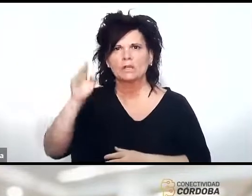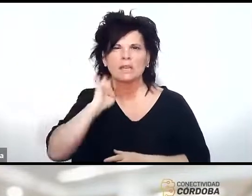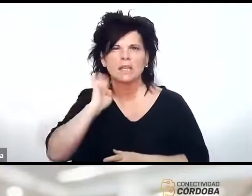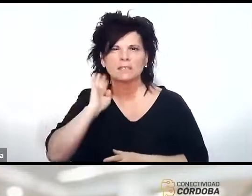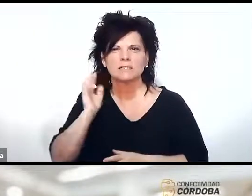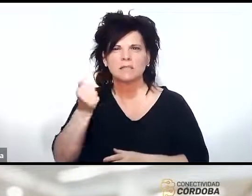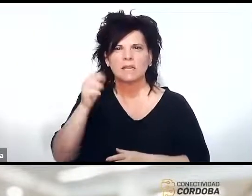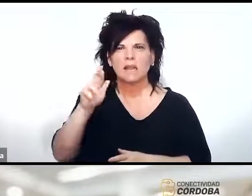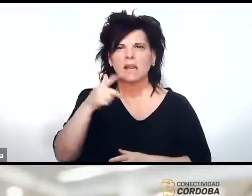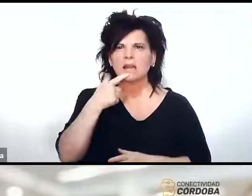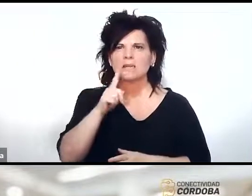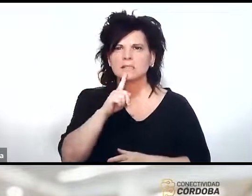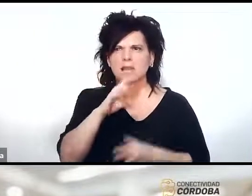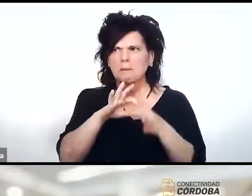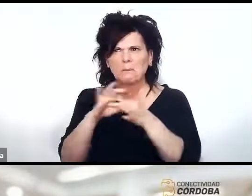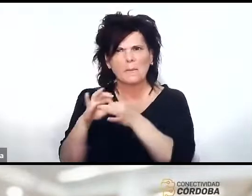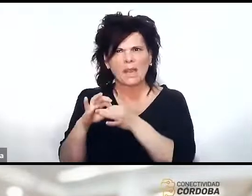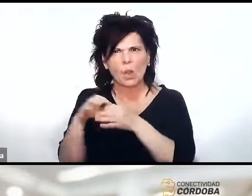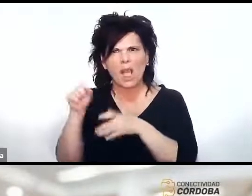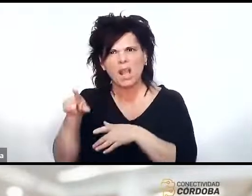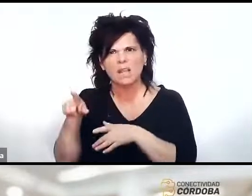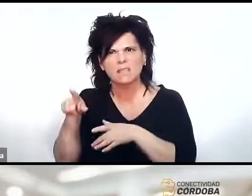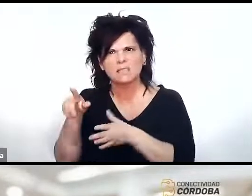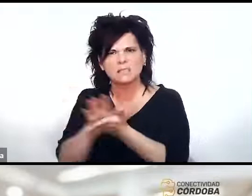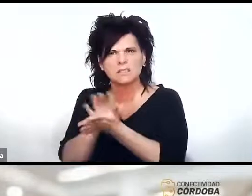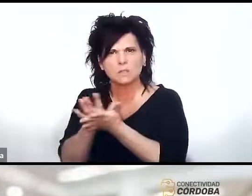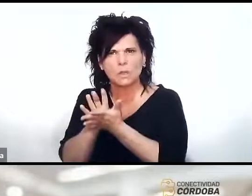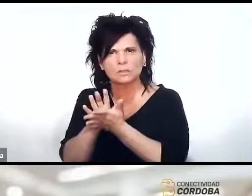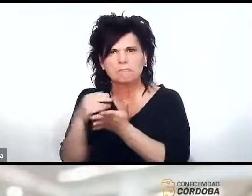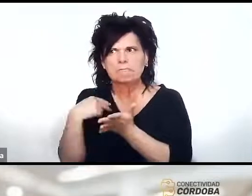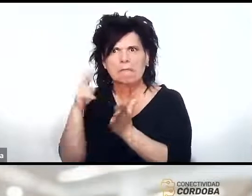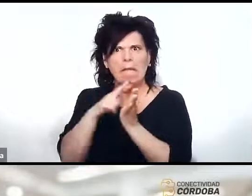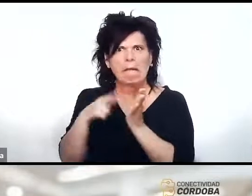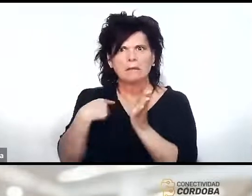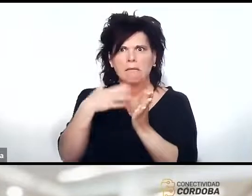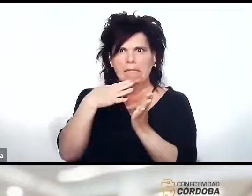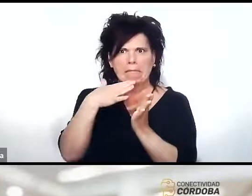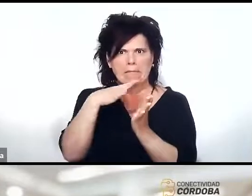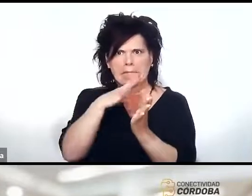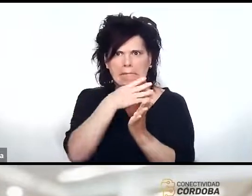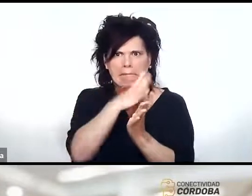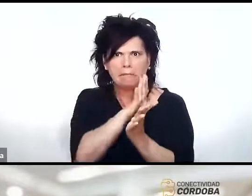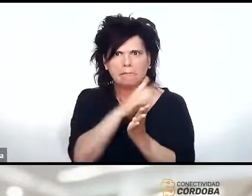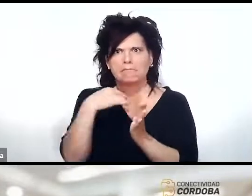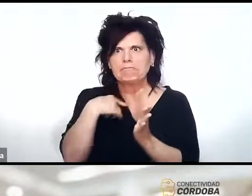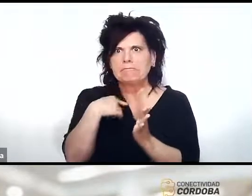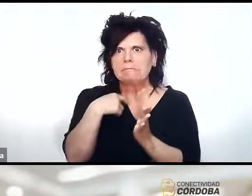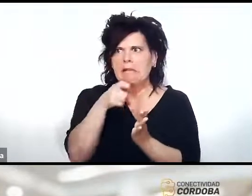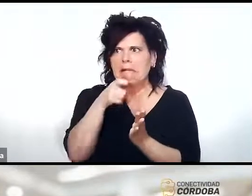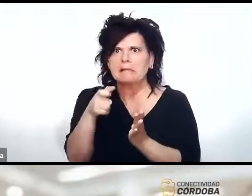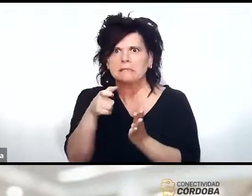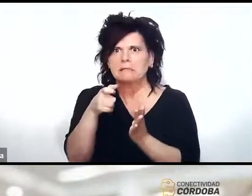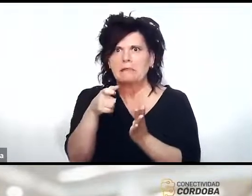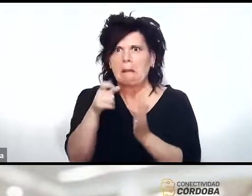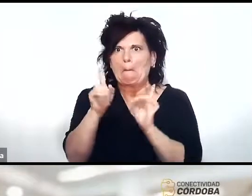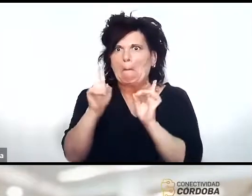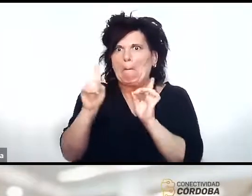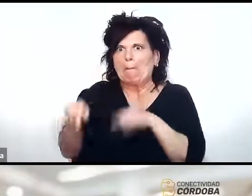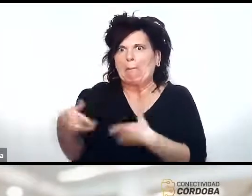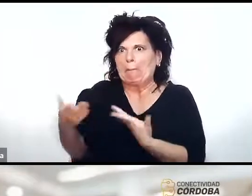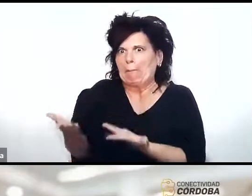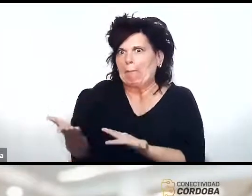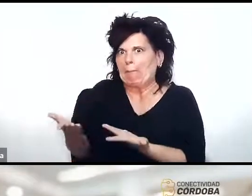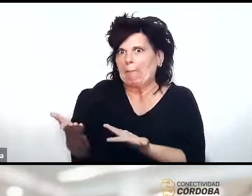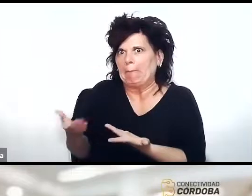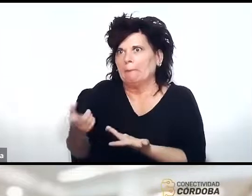al SAT tiene algo que ver yo no sé qué por eso te lo leí tal cual no sé Leandro por la sigla yo tampoco quizás lo debería saber pero no lo